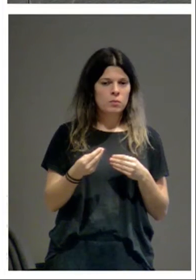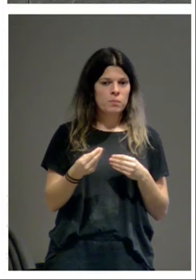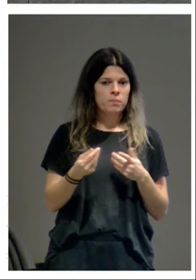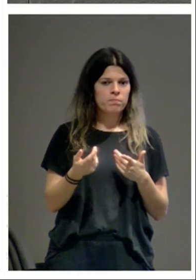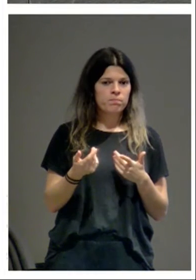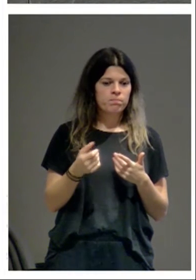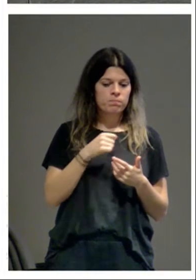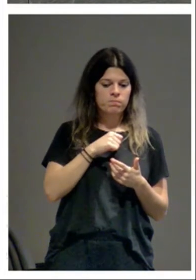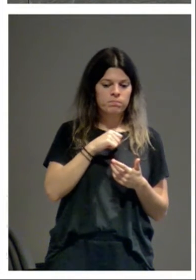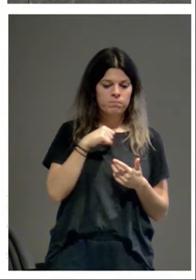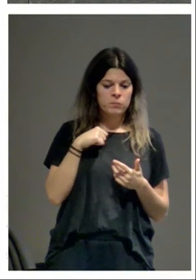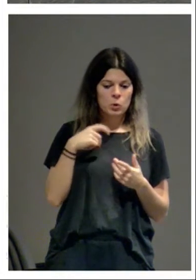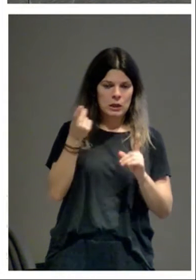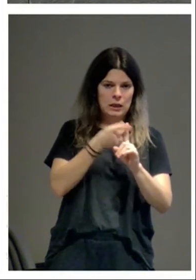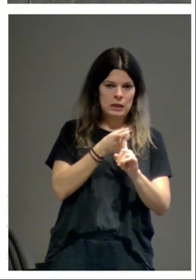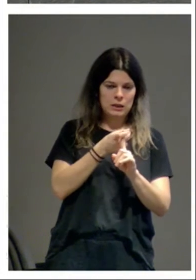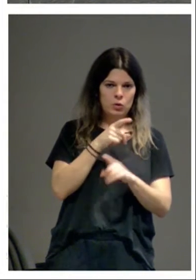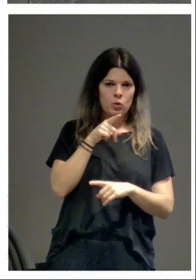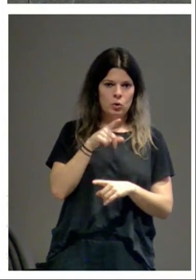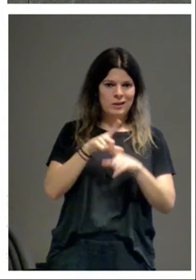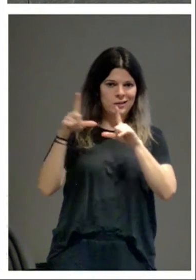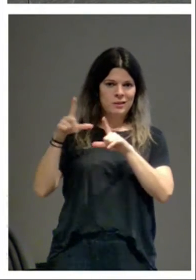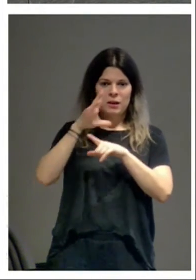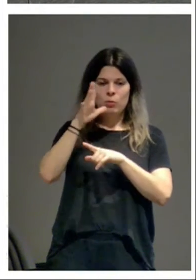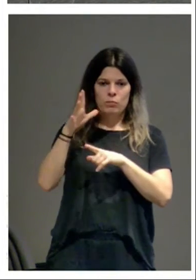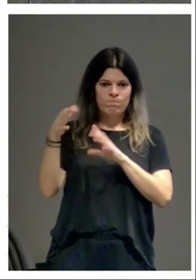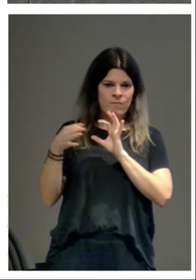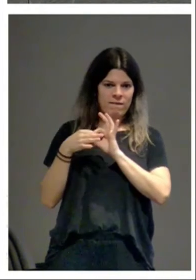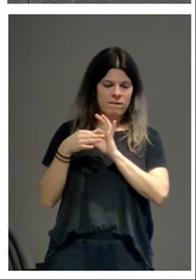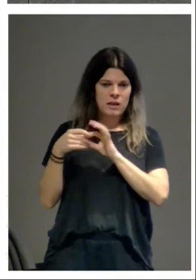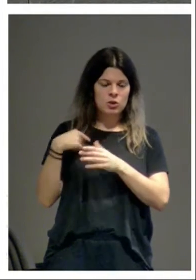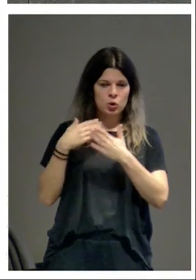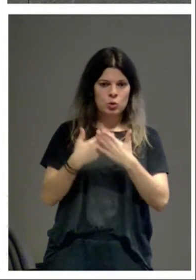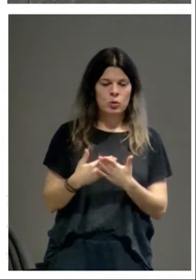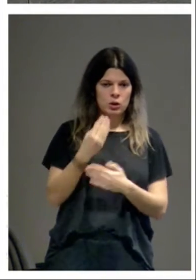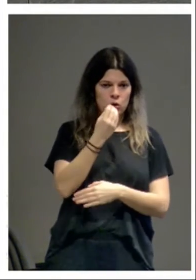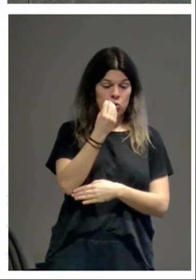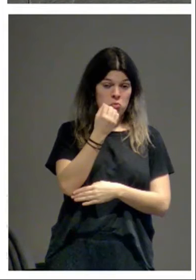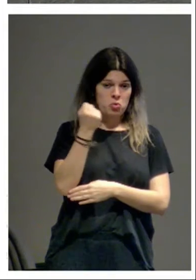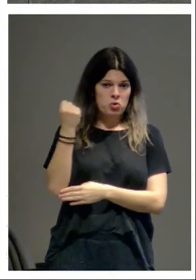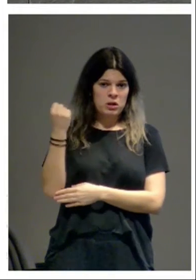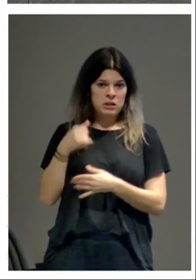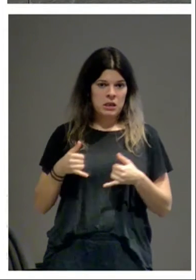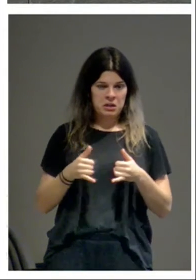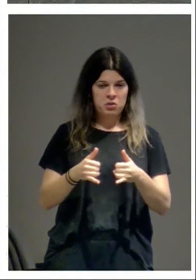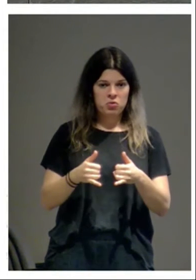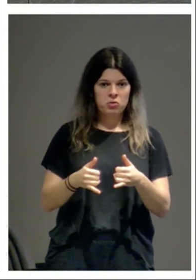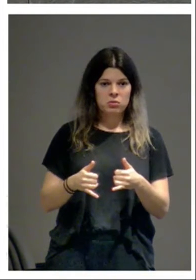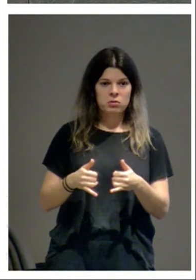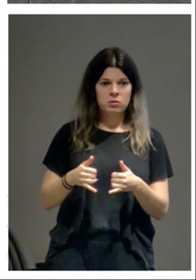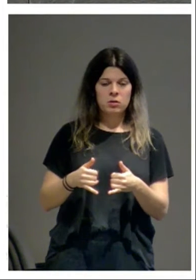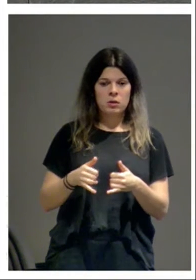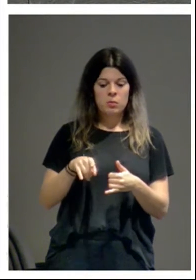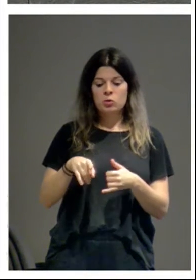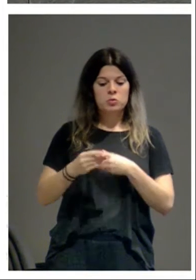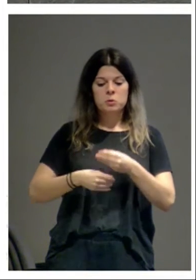Personalmente he escogido este porque me afecta mucho. Yo estudié Torres del Río y no sabíamos quién hizo Torres